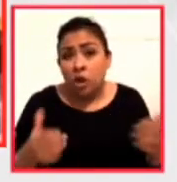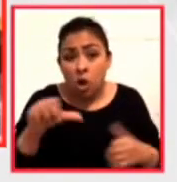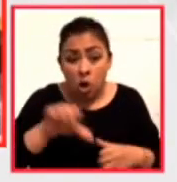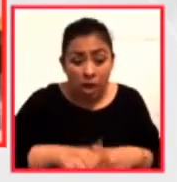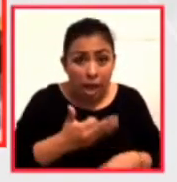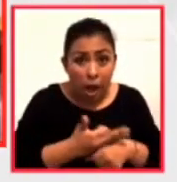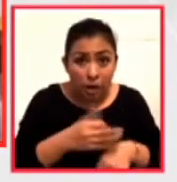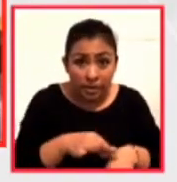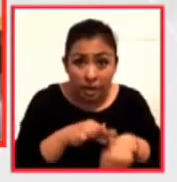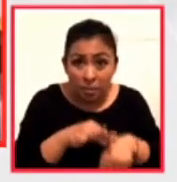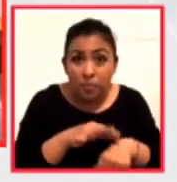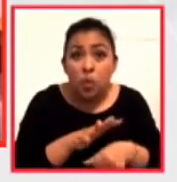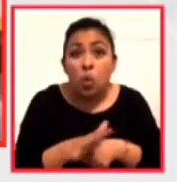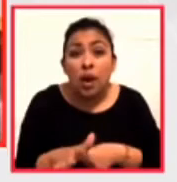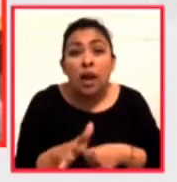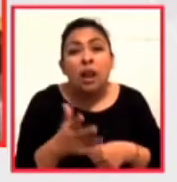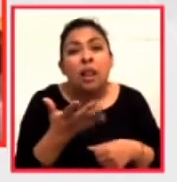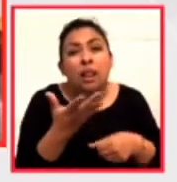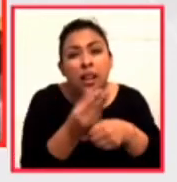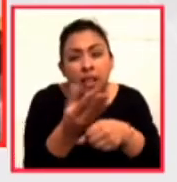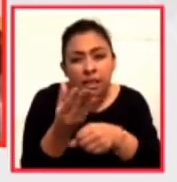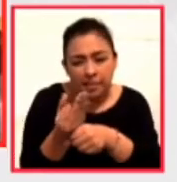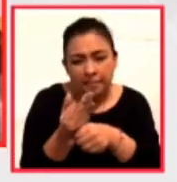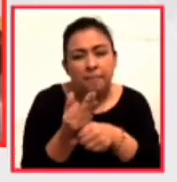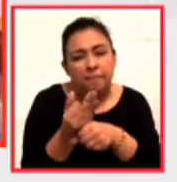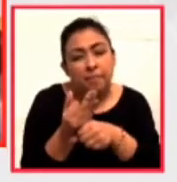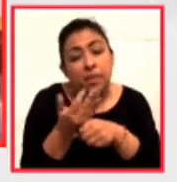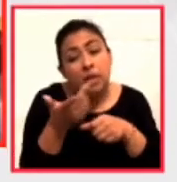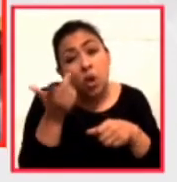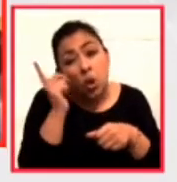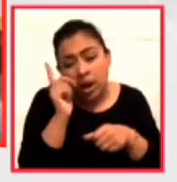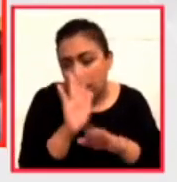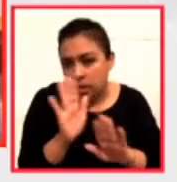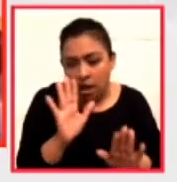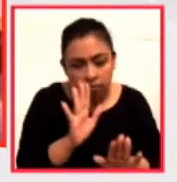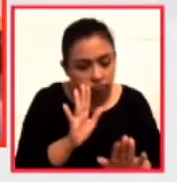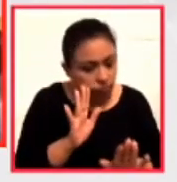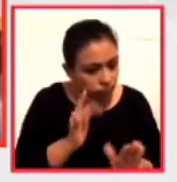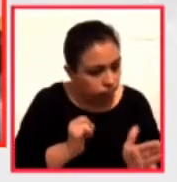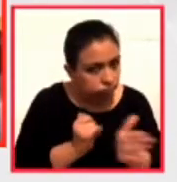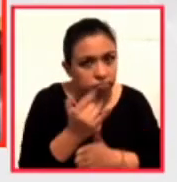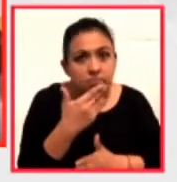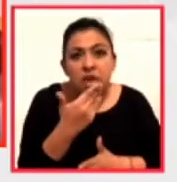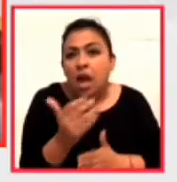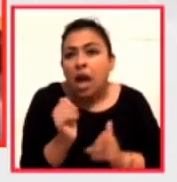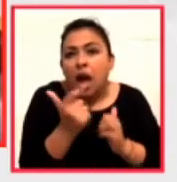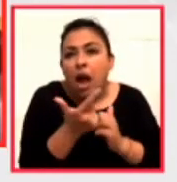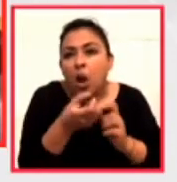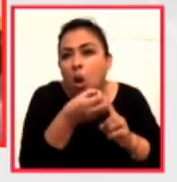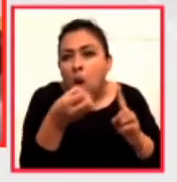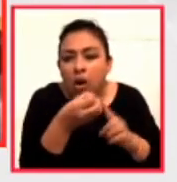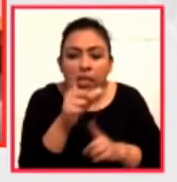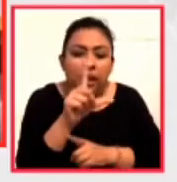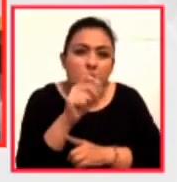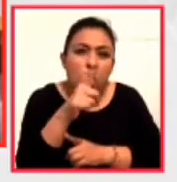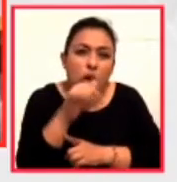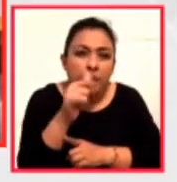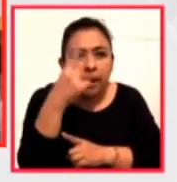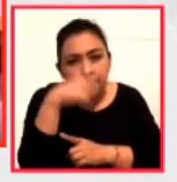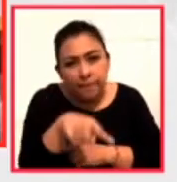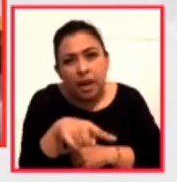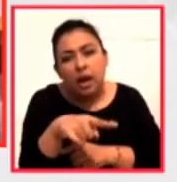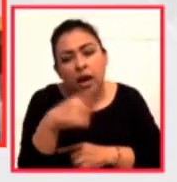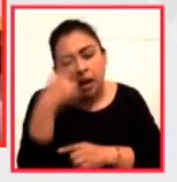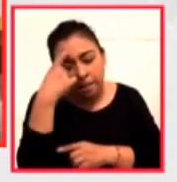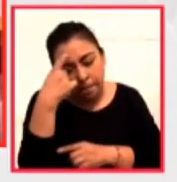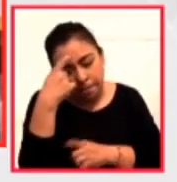viviendo fue la restauración espero que definitiva de algún tipo de lógica de organización racional